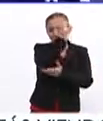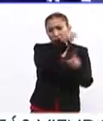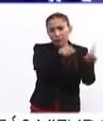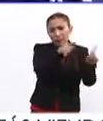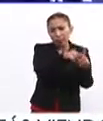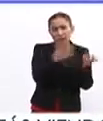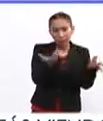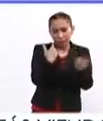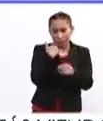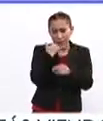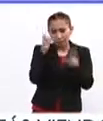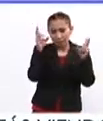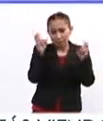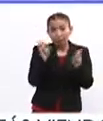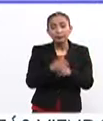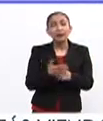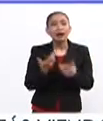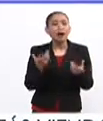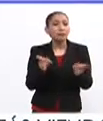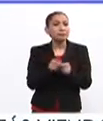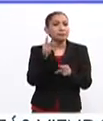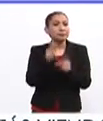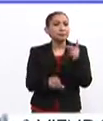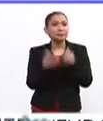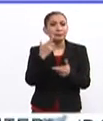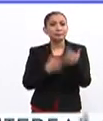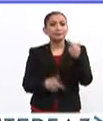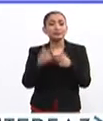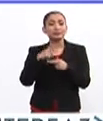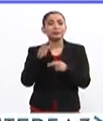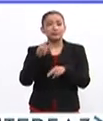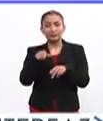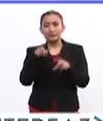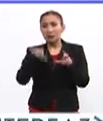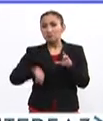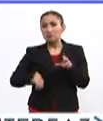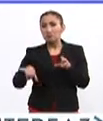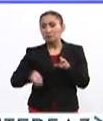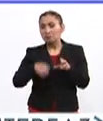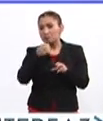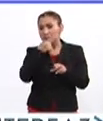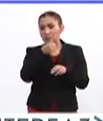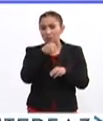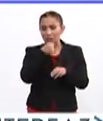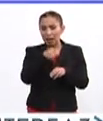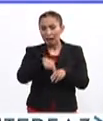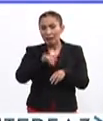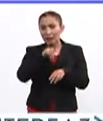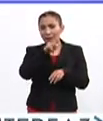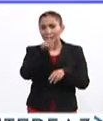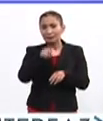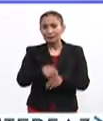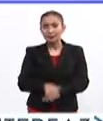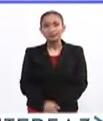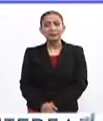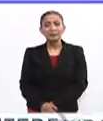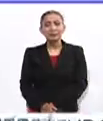temas, si me lo permites, Carlos. Vamos a hacer una breve pausa. Regresamos con esta interesante entrevista aquí en Interfaz.